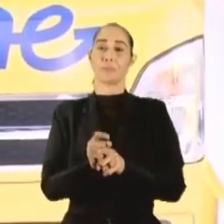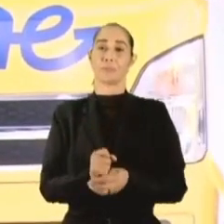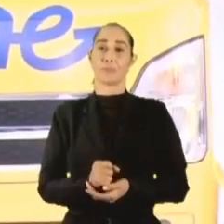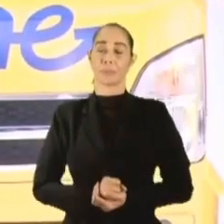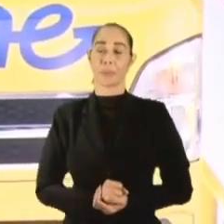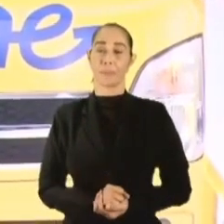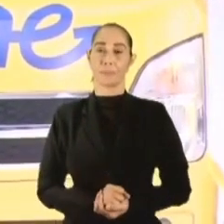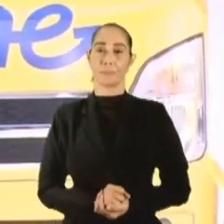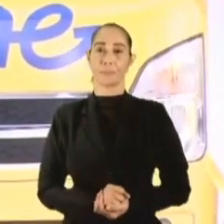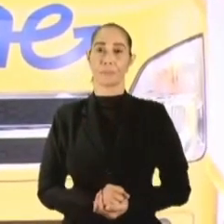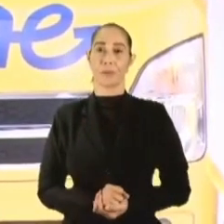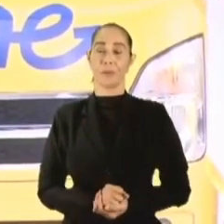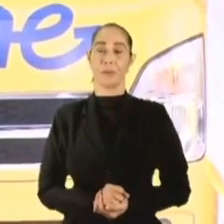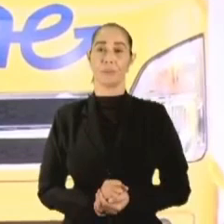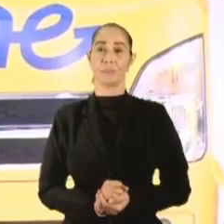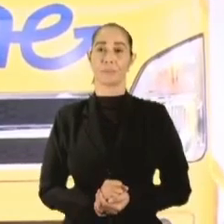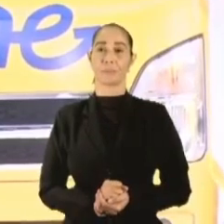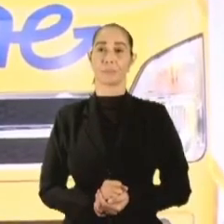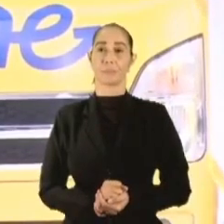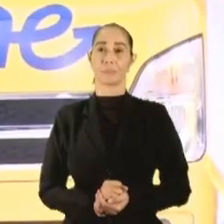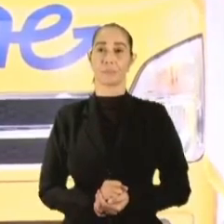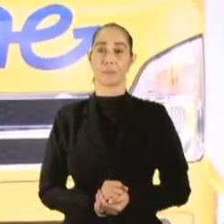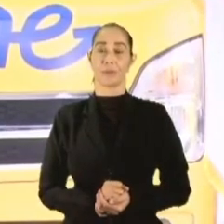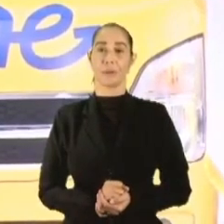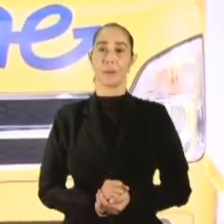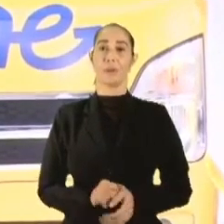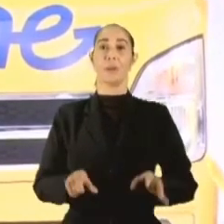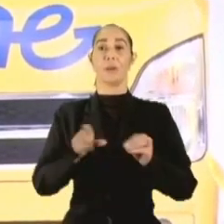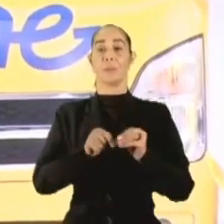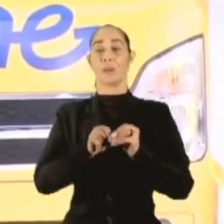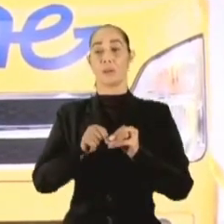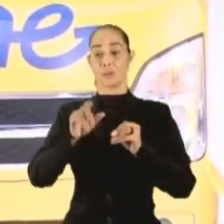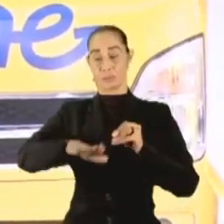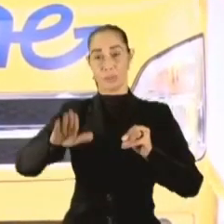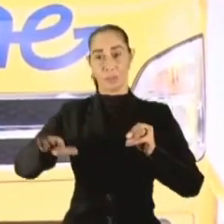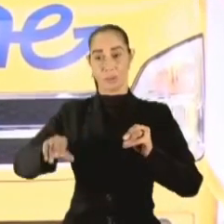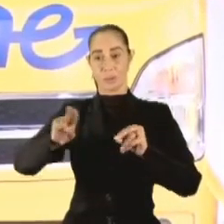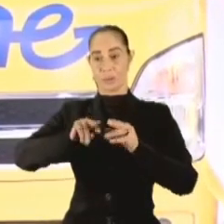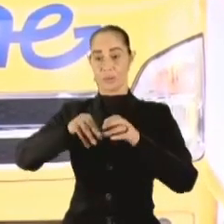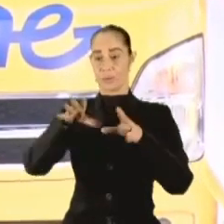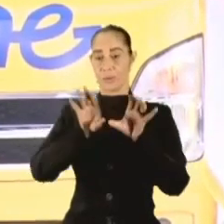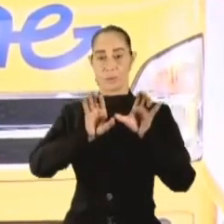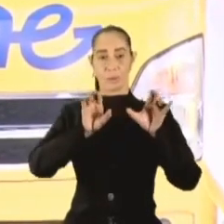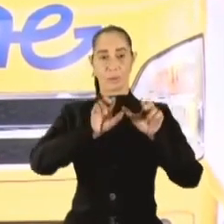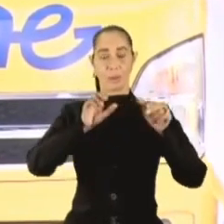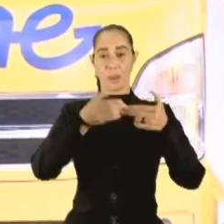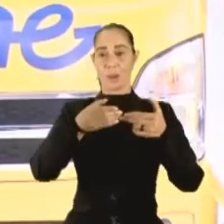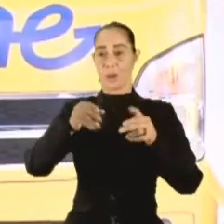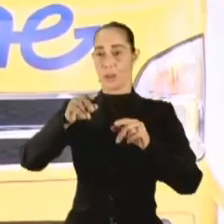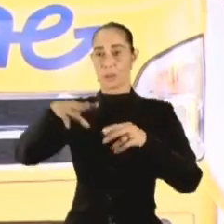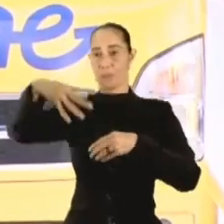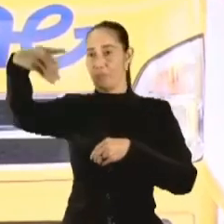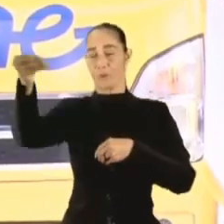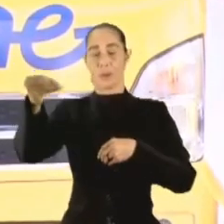de de niños que están fuera de las aulas o por debido a ausencia a